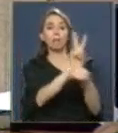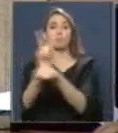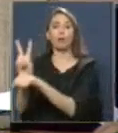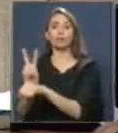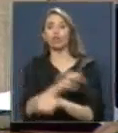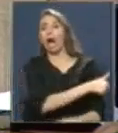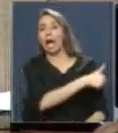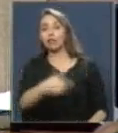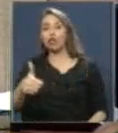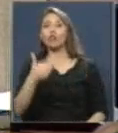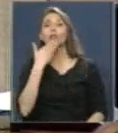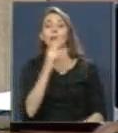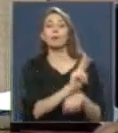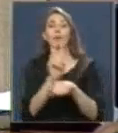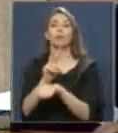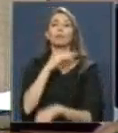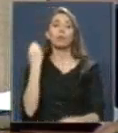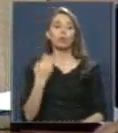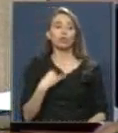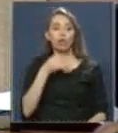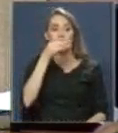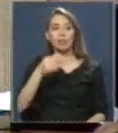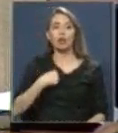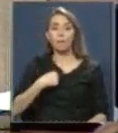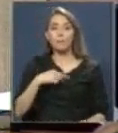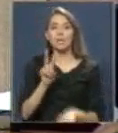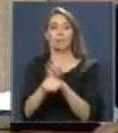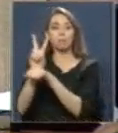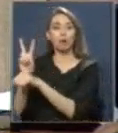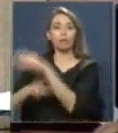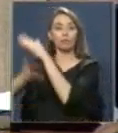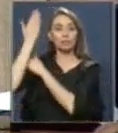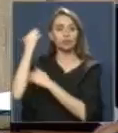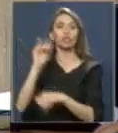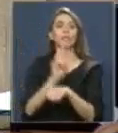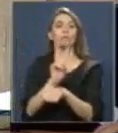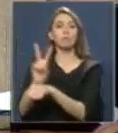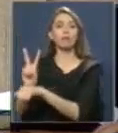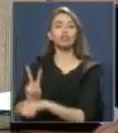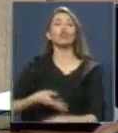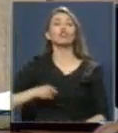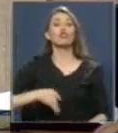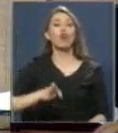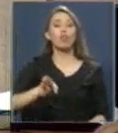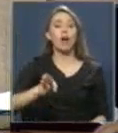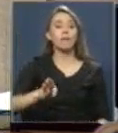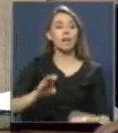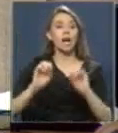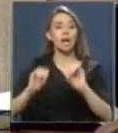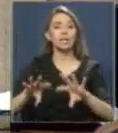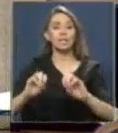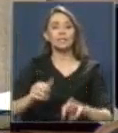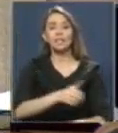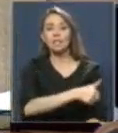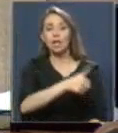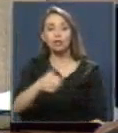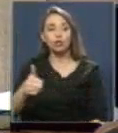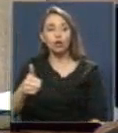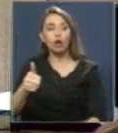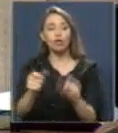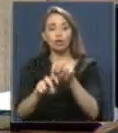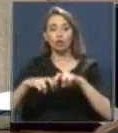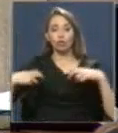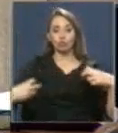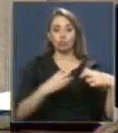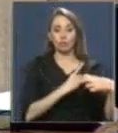los que murieron. Hago esto por mis profesores y por los profesores que todavía les han enseñado a todos los que están en esta